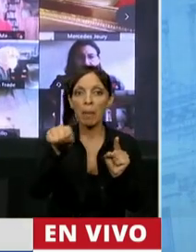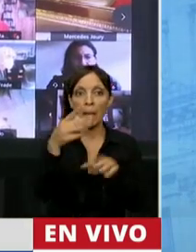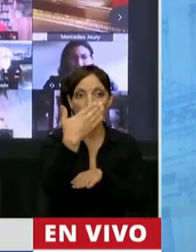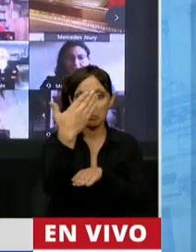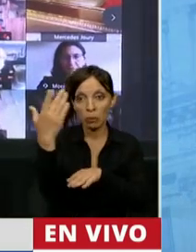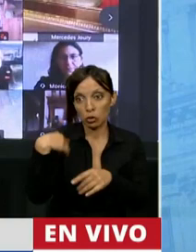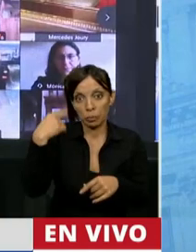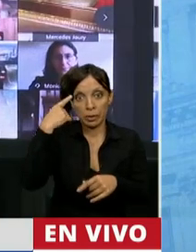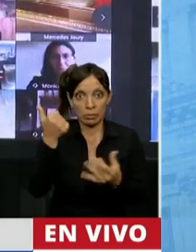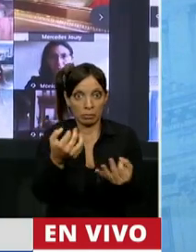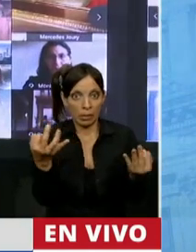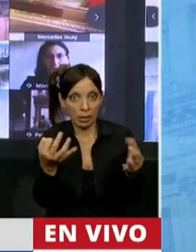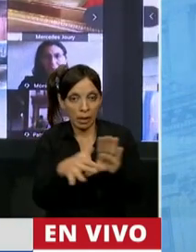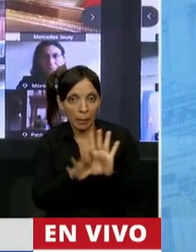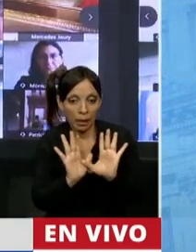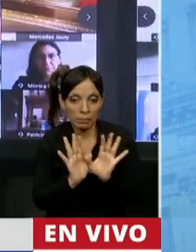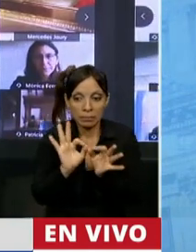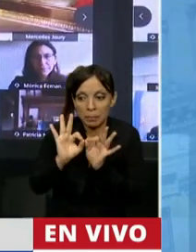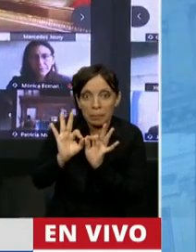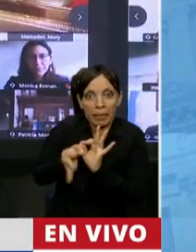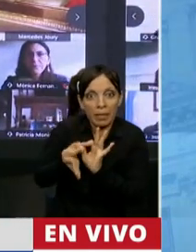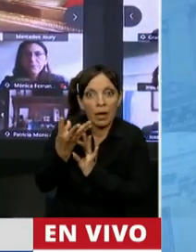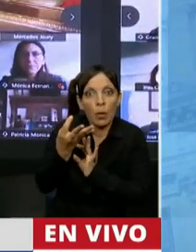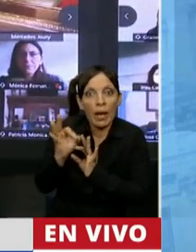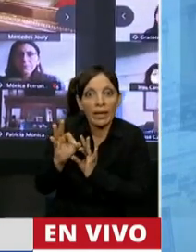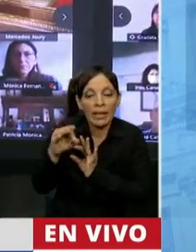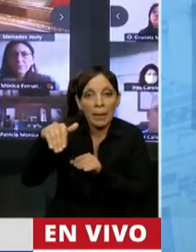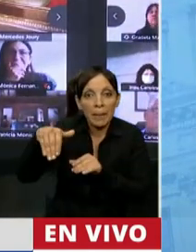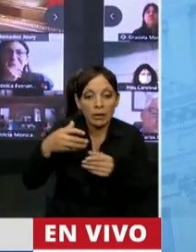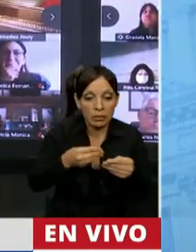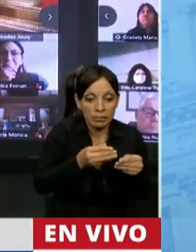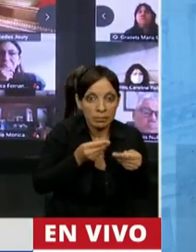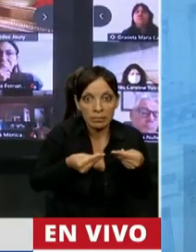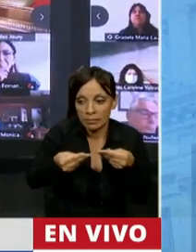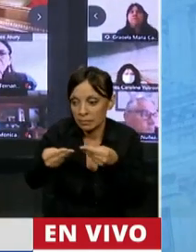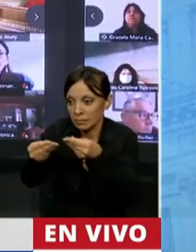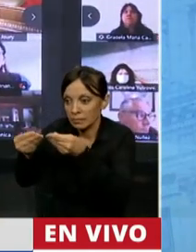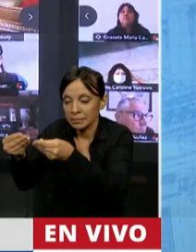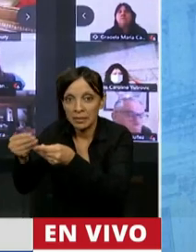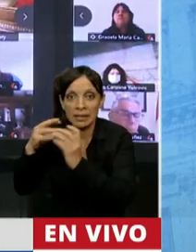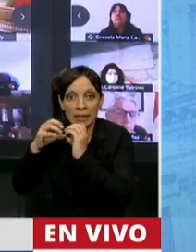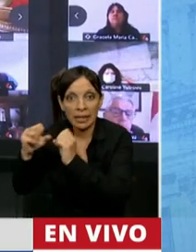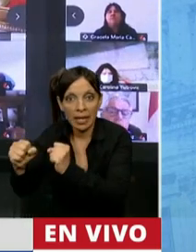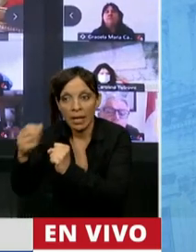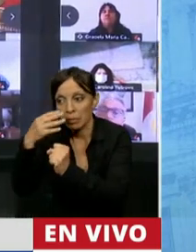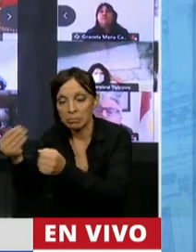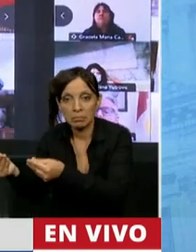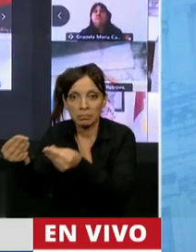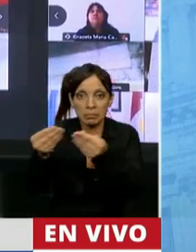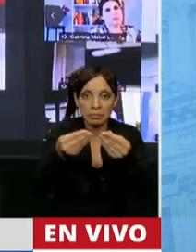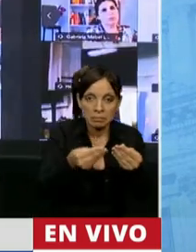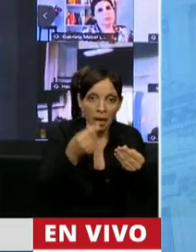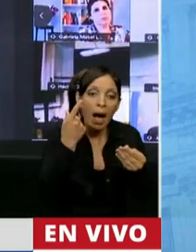razonable, son 40 metros hasta el ámbito de la Secretaría, que por favor se arrime al estrado la nota pertinente